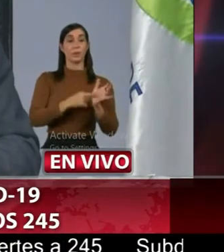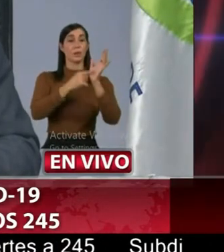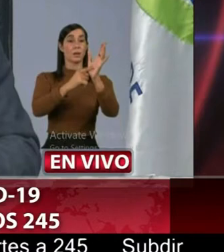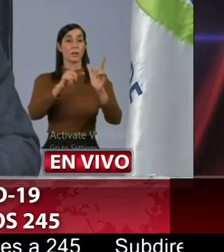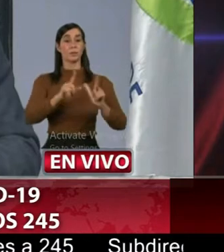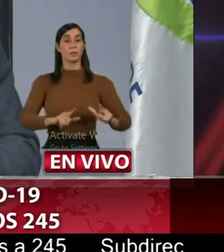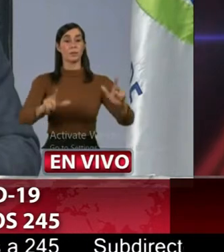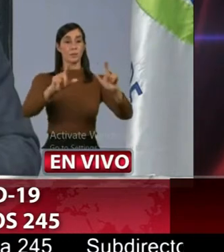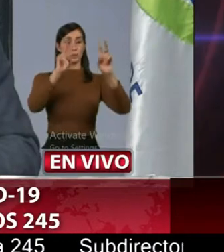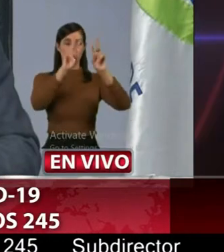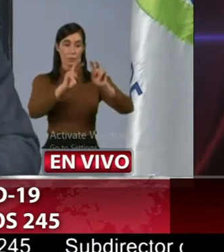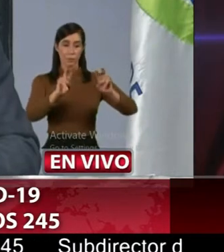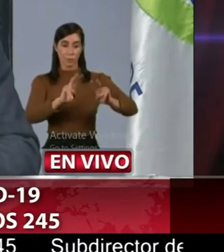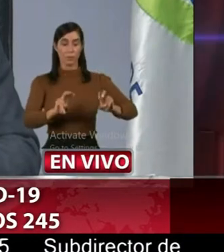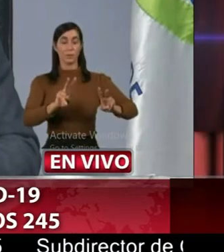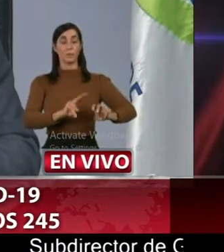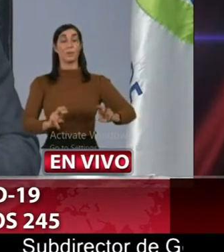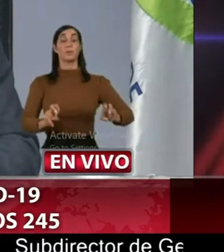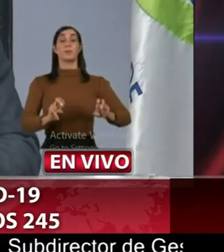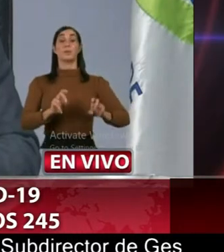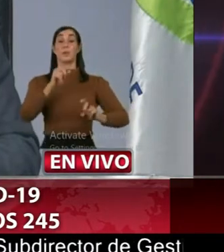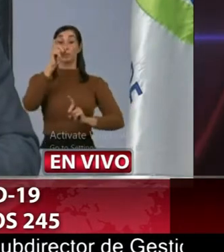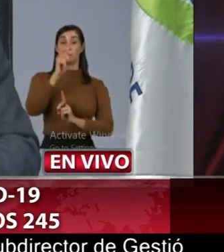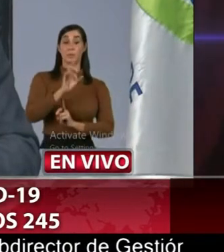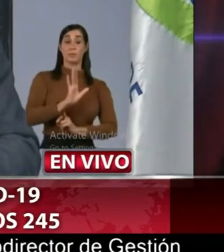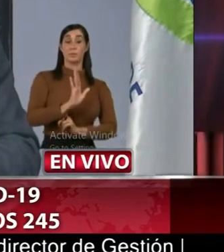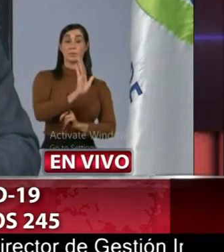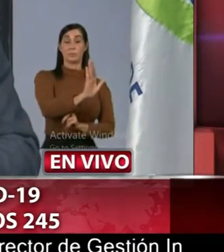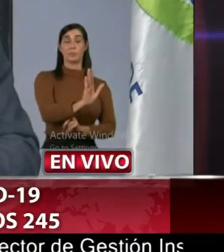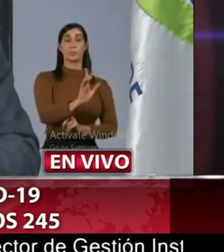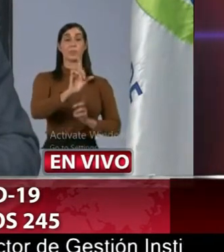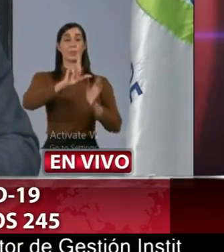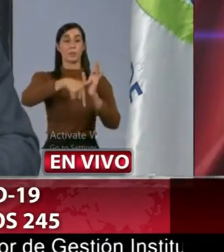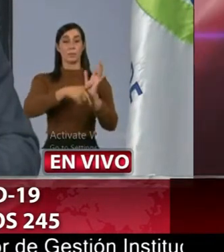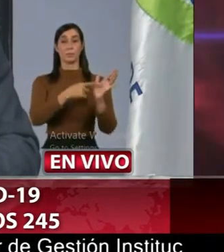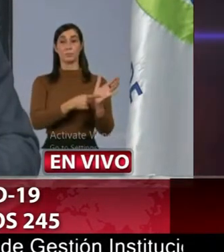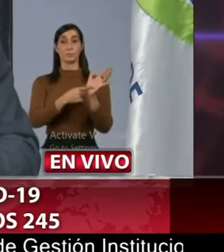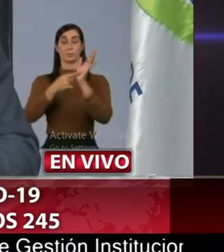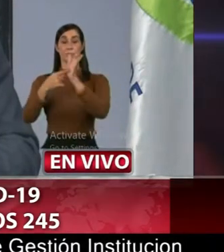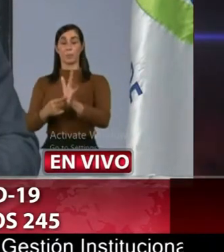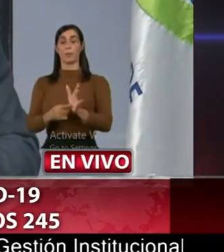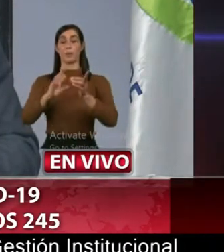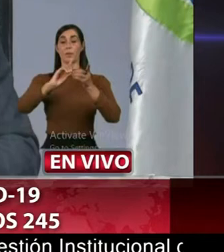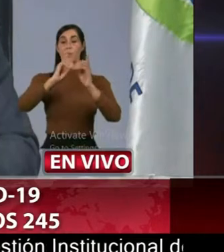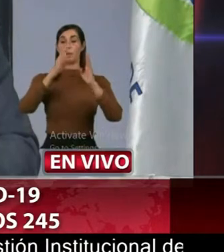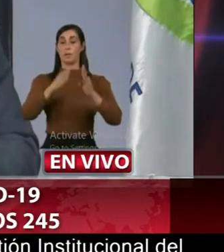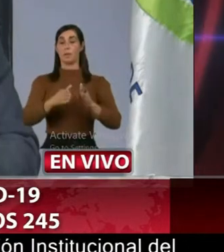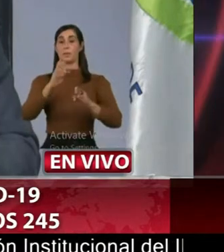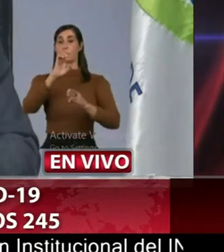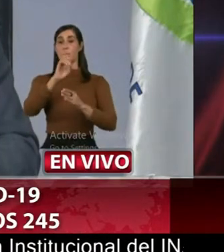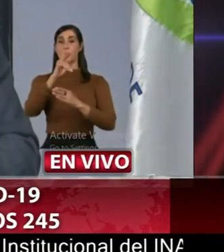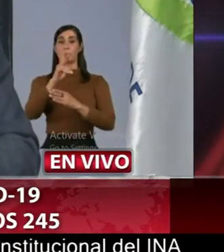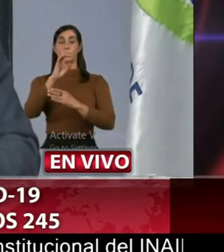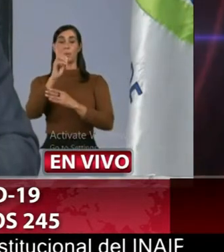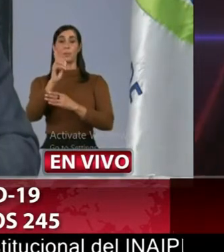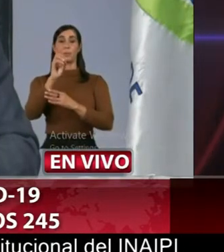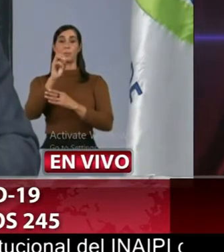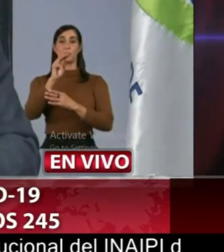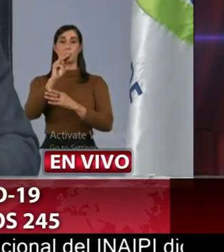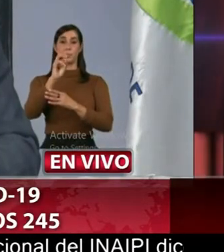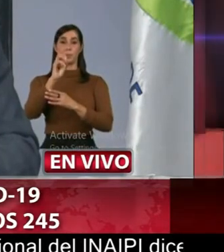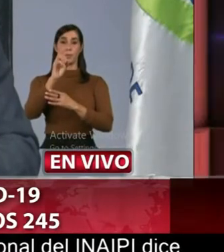realizar las inspecciones de lugar y reportar a la dirección de epidemiología el